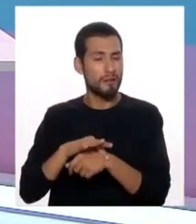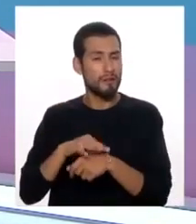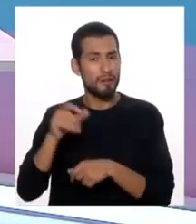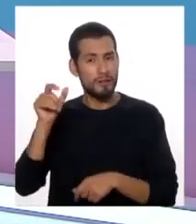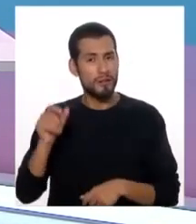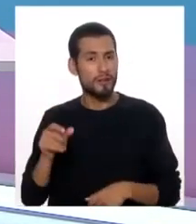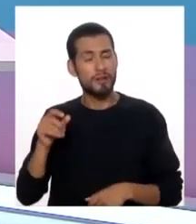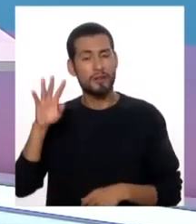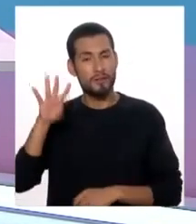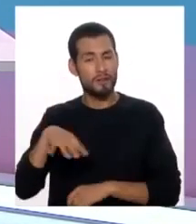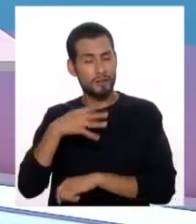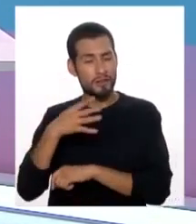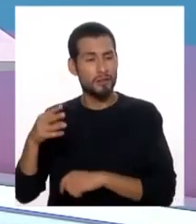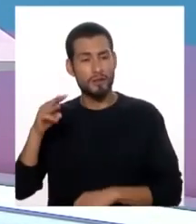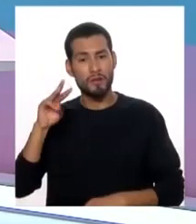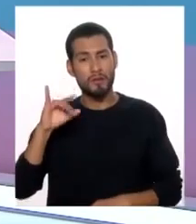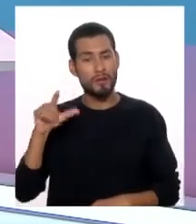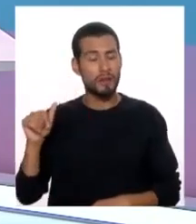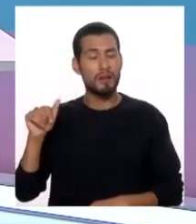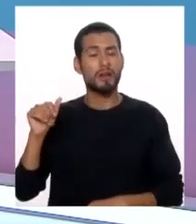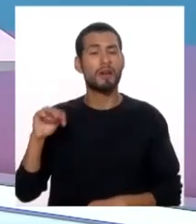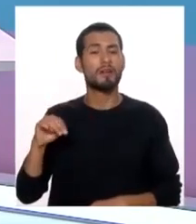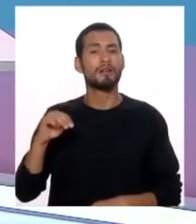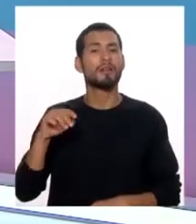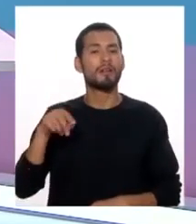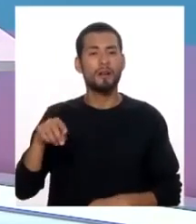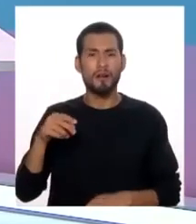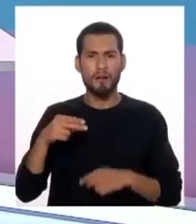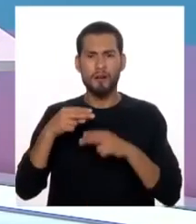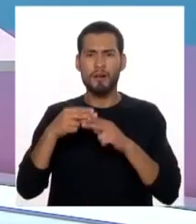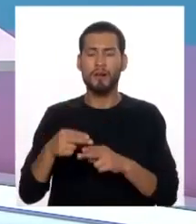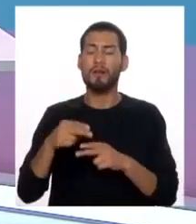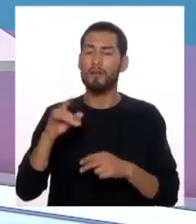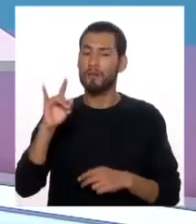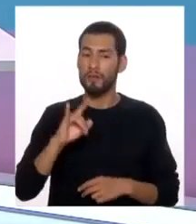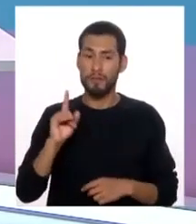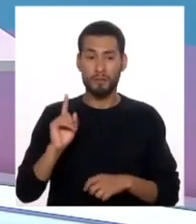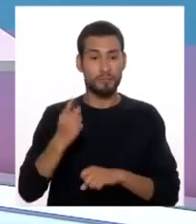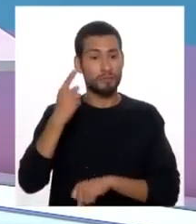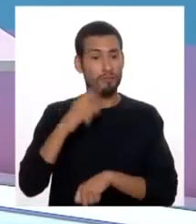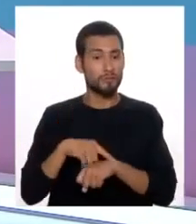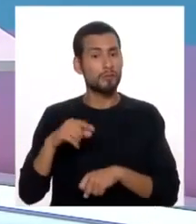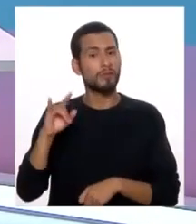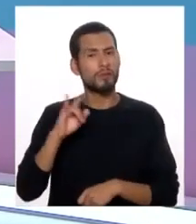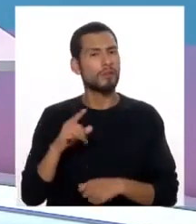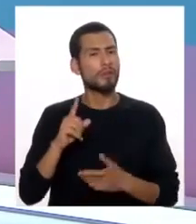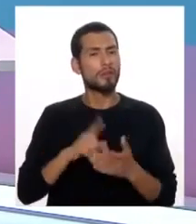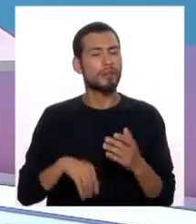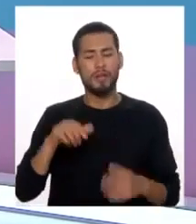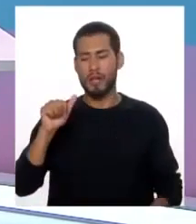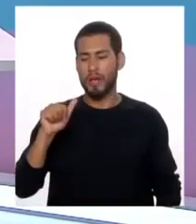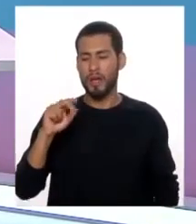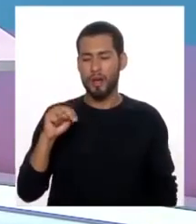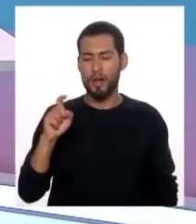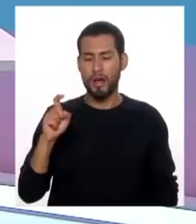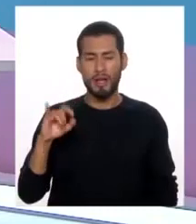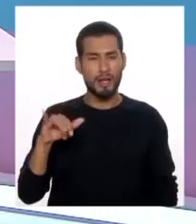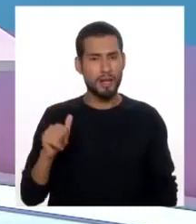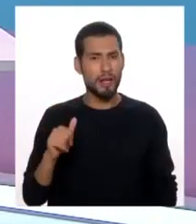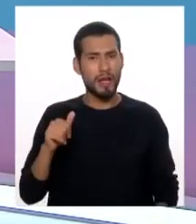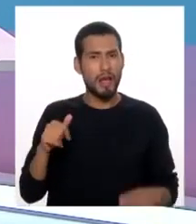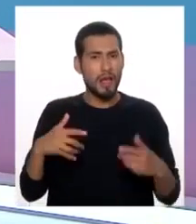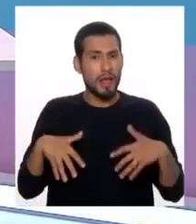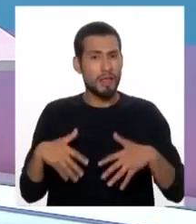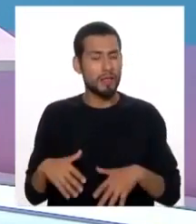británico William Gull acuña o utiliza por primera vez el término anorexia nerviosa.